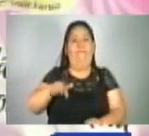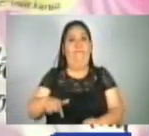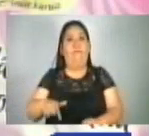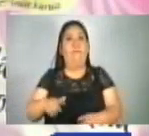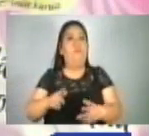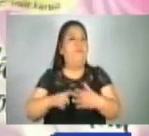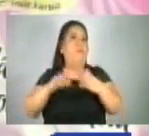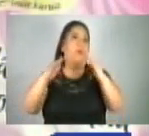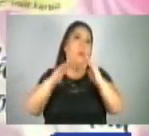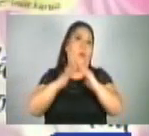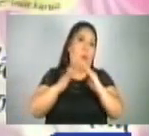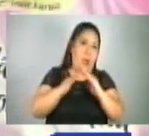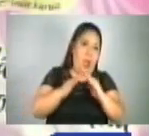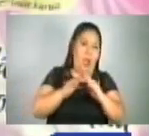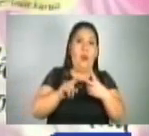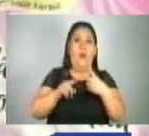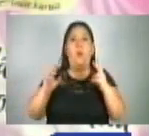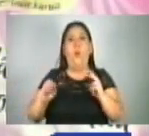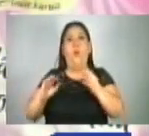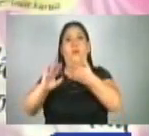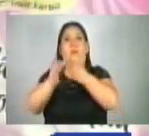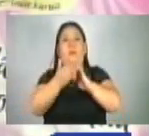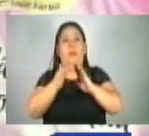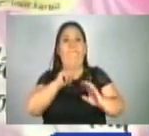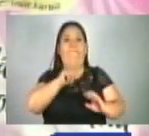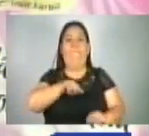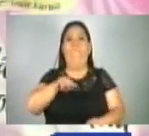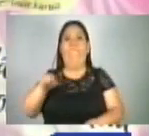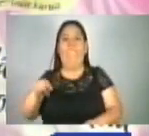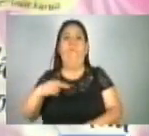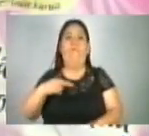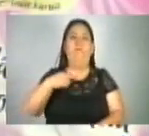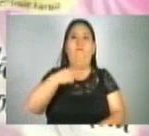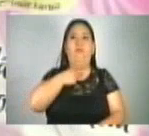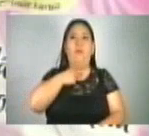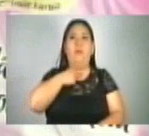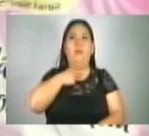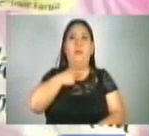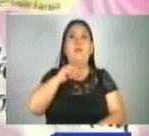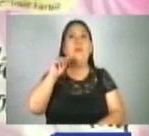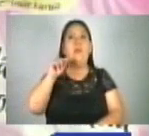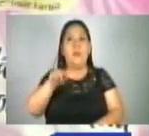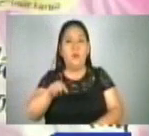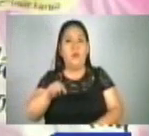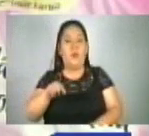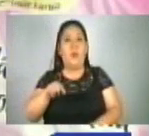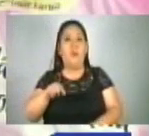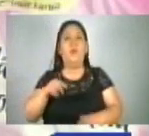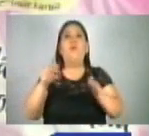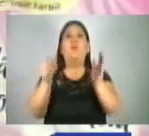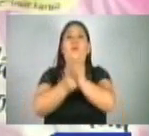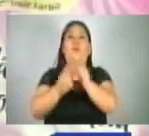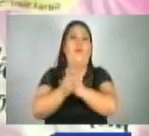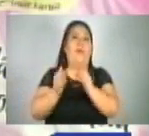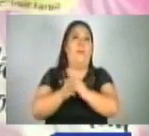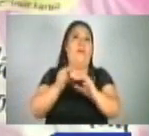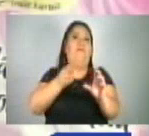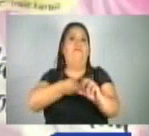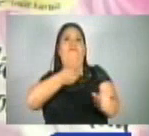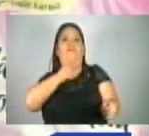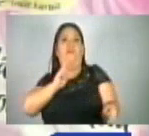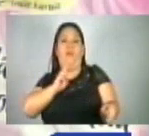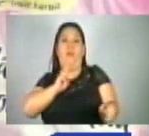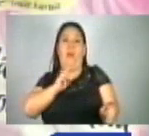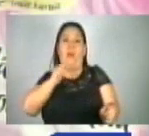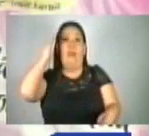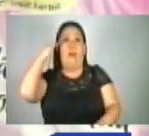llámese hogar o llámese comunidad, es también un elemento que ha marcado la deserción en